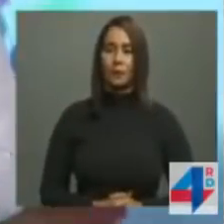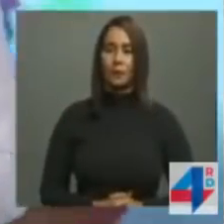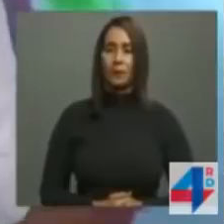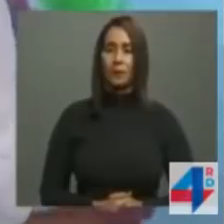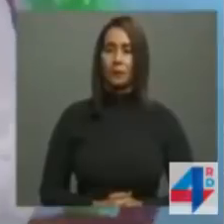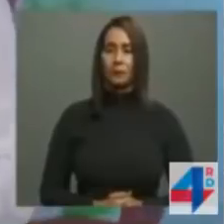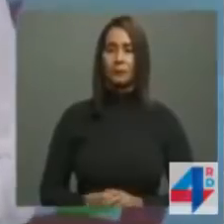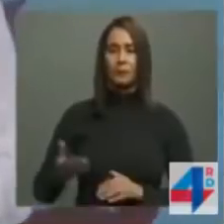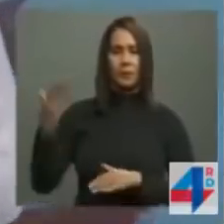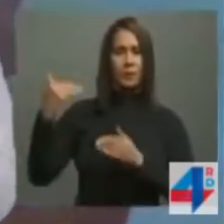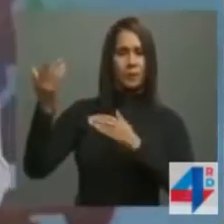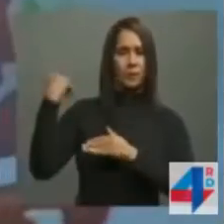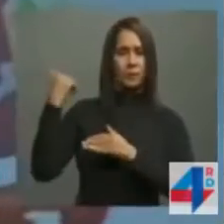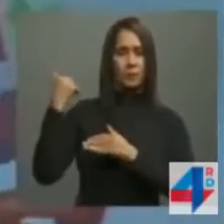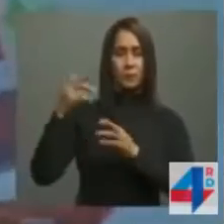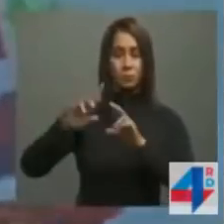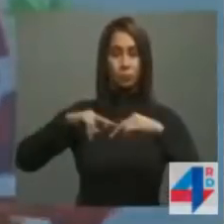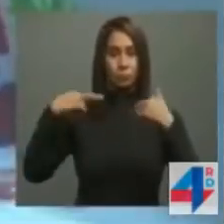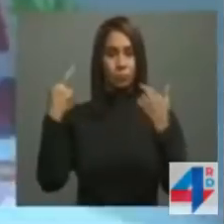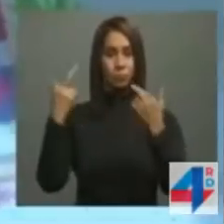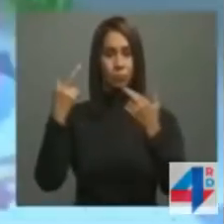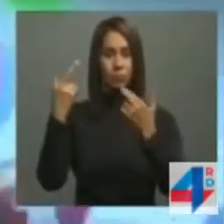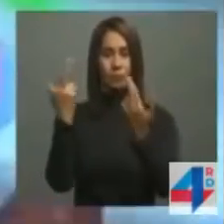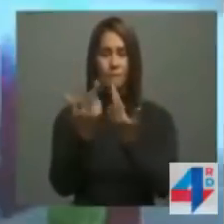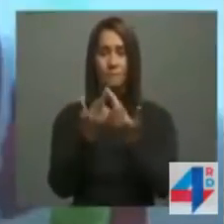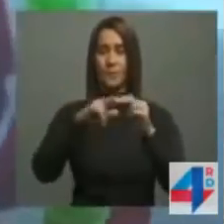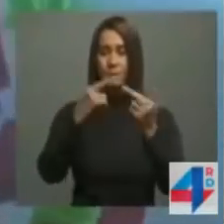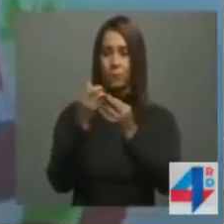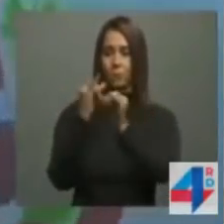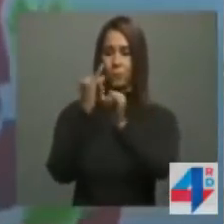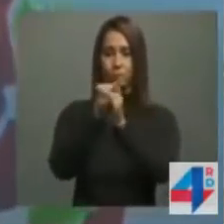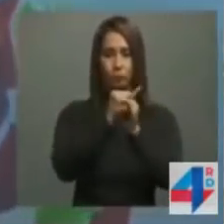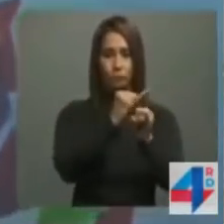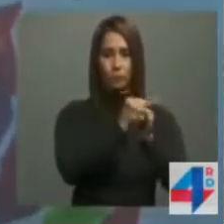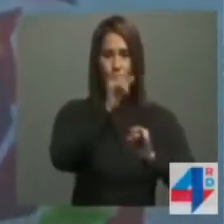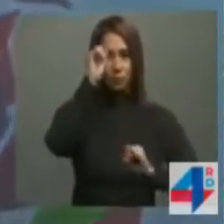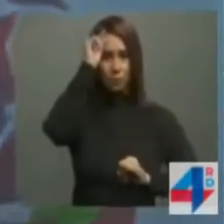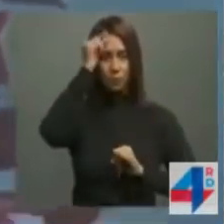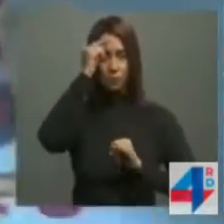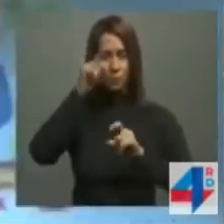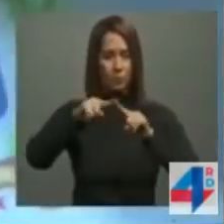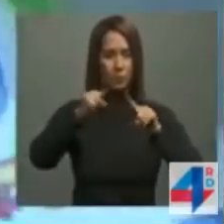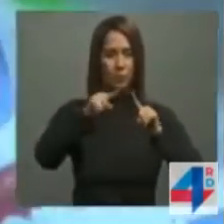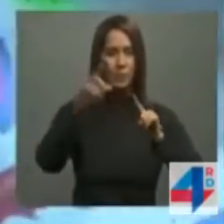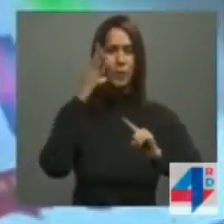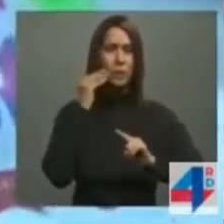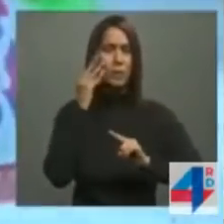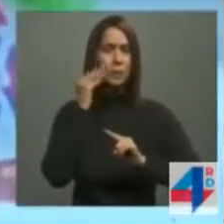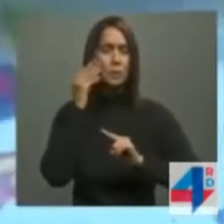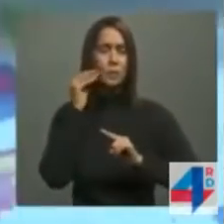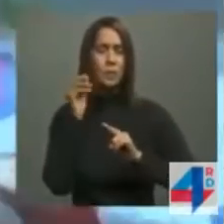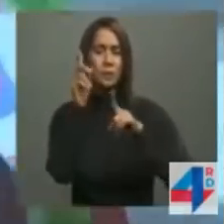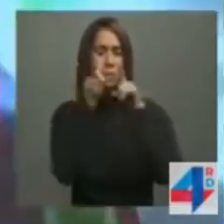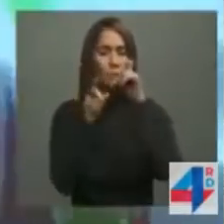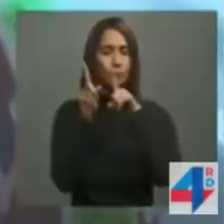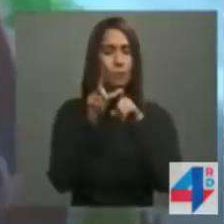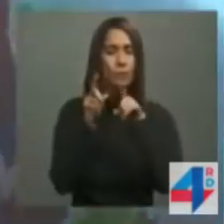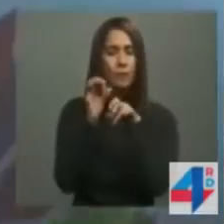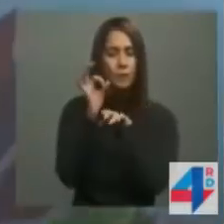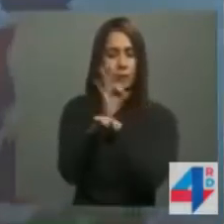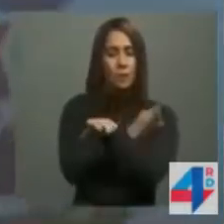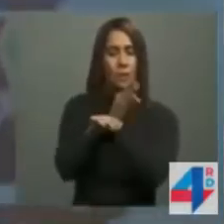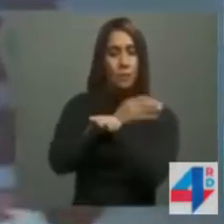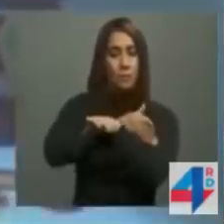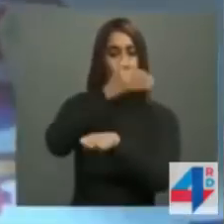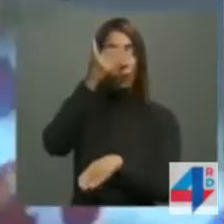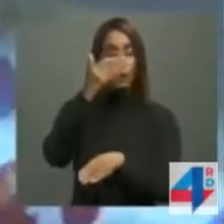En aquel momento me reuní con los organismos del Estado correspondientes y con varios expertos para analizar la situación de la frontera